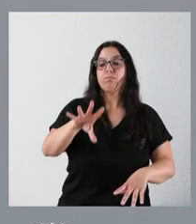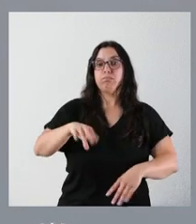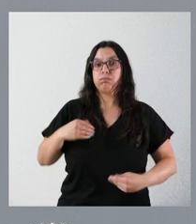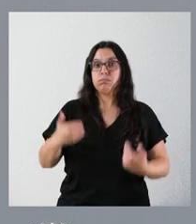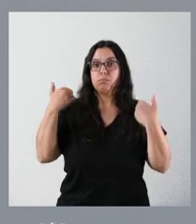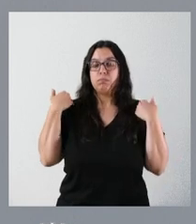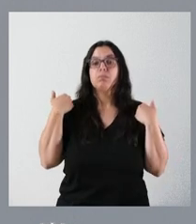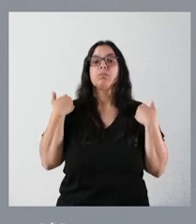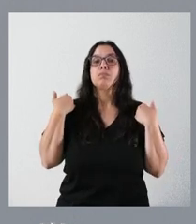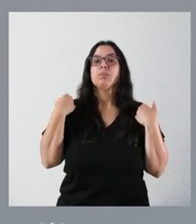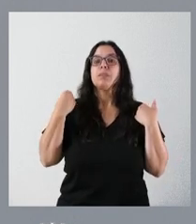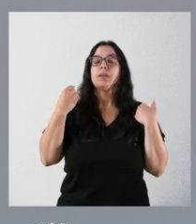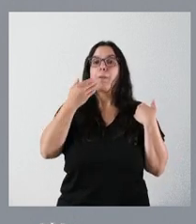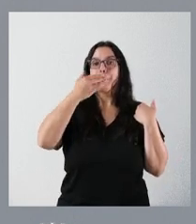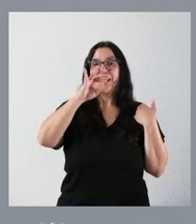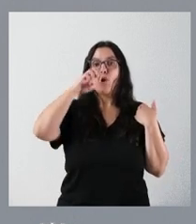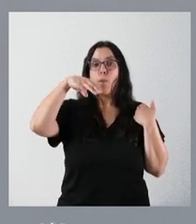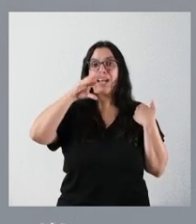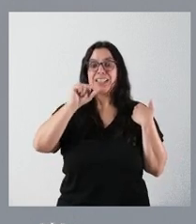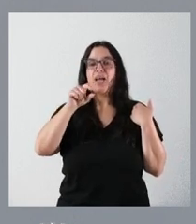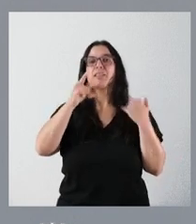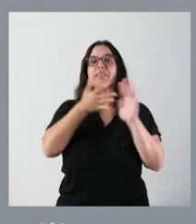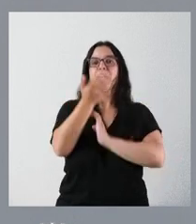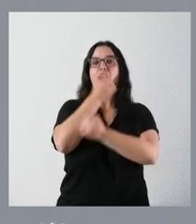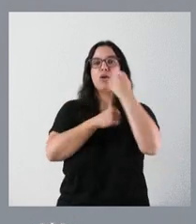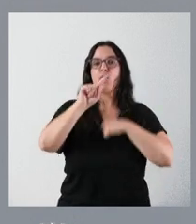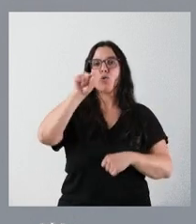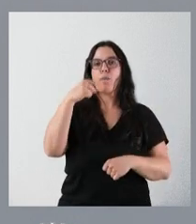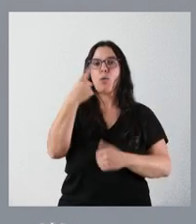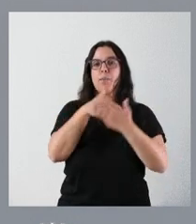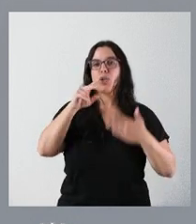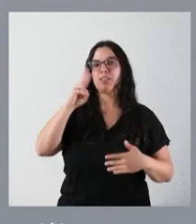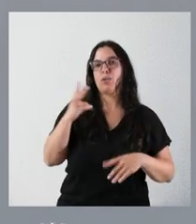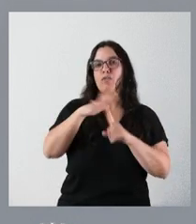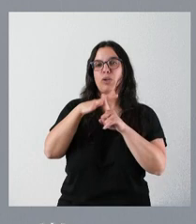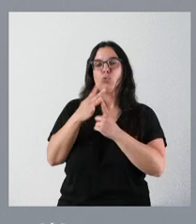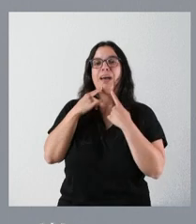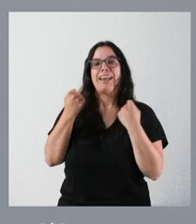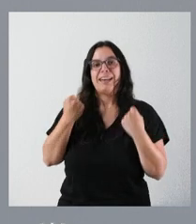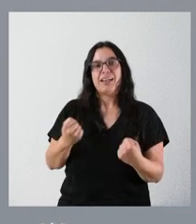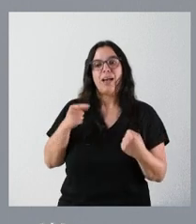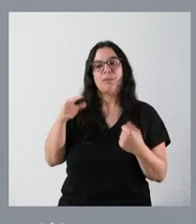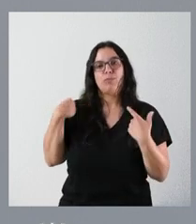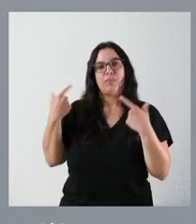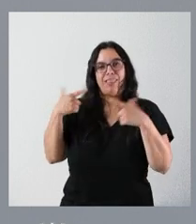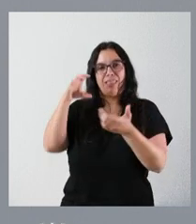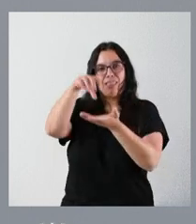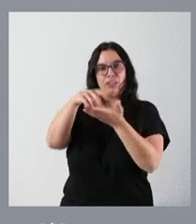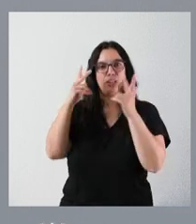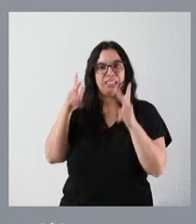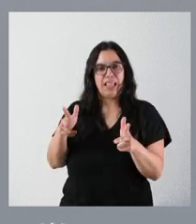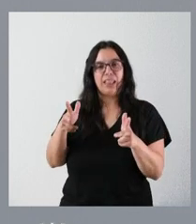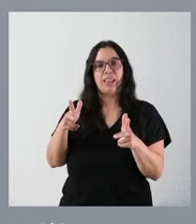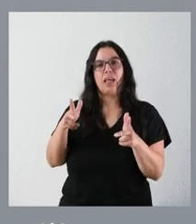térmico de biomasa nos va a permitir ahorrar 1,1 millones de euros en la factura energética de este centro residencial